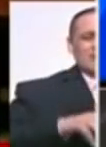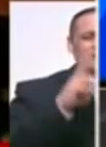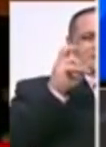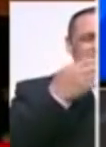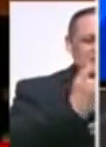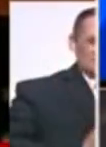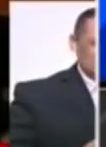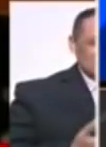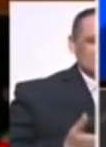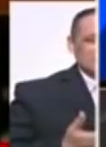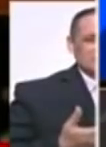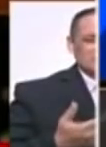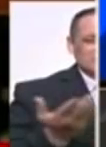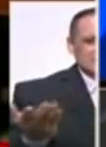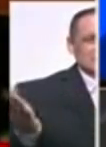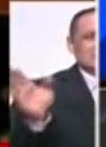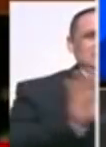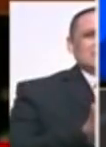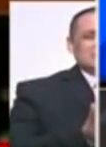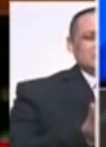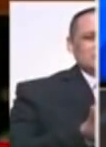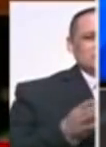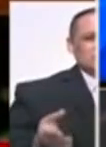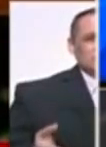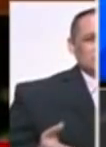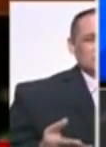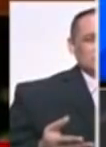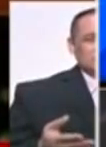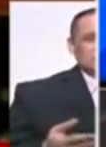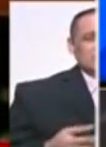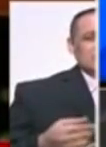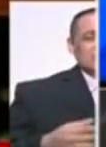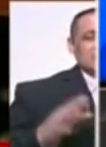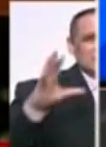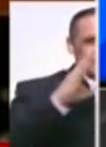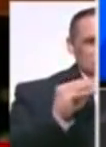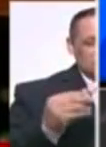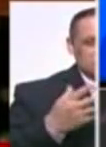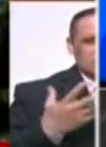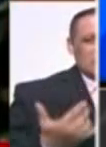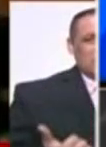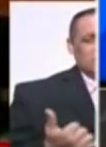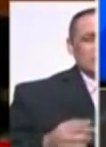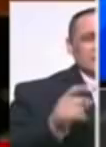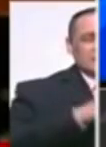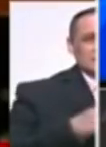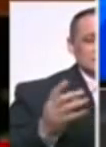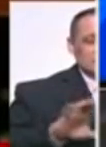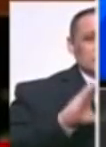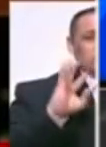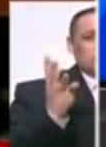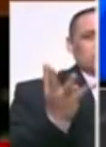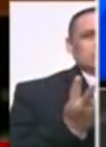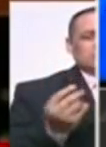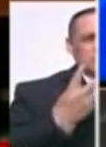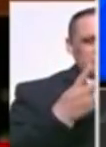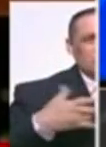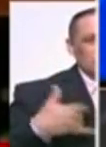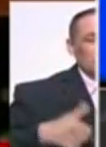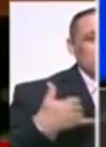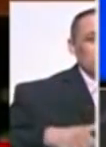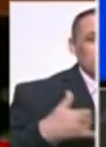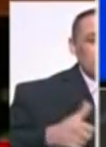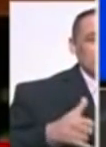¿cree usted que es parte de ese descontento que tiene el ciudadano? Ayer escuchábamos a gente en las marchas que decía, el Congreso ha tenido oportunidades,